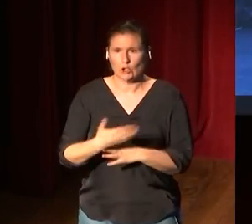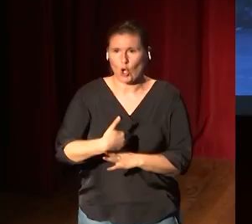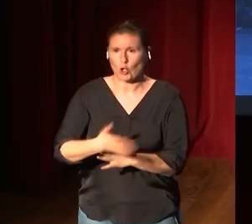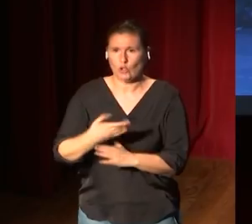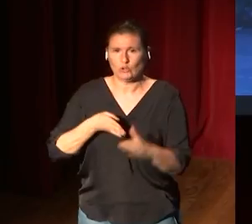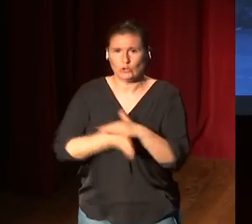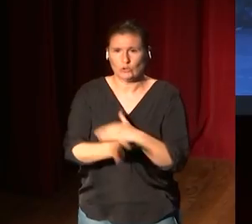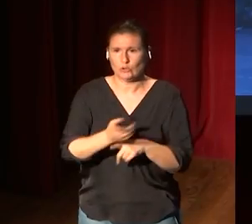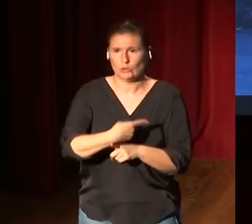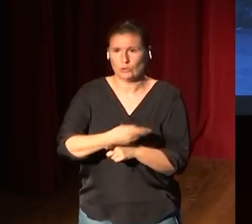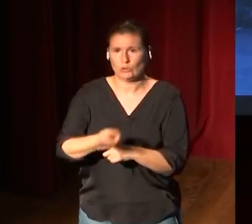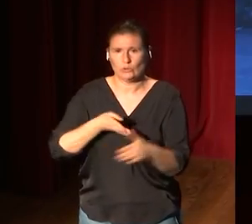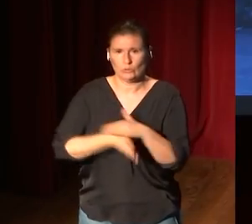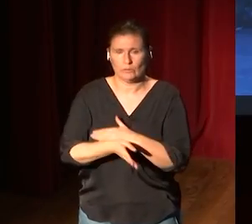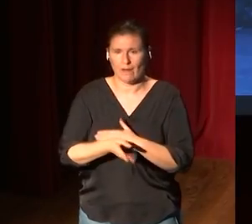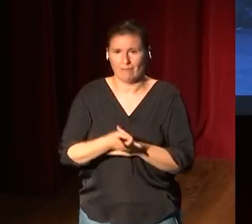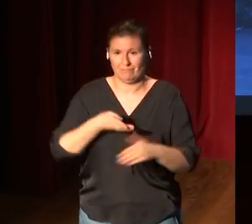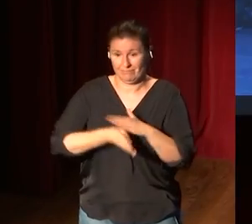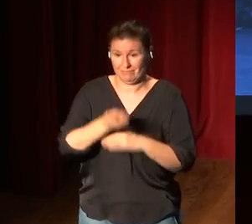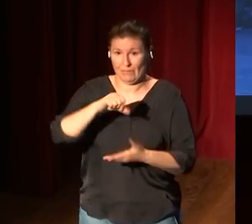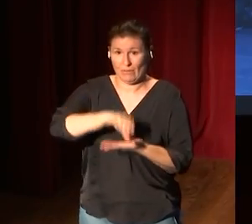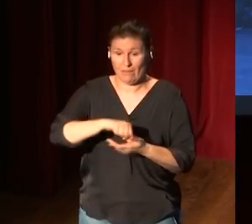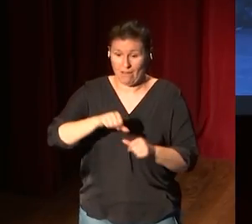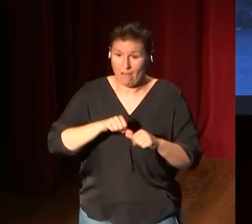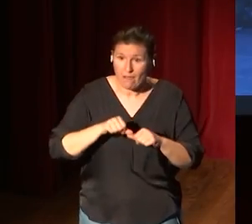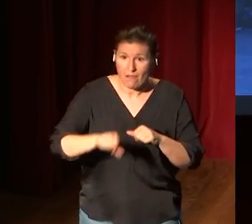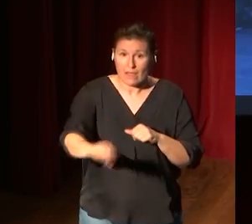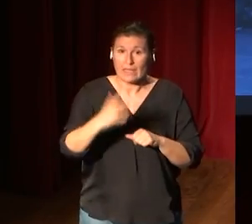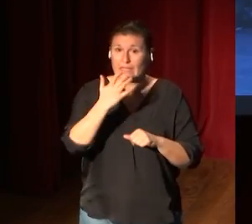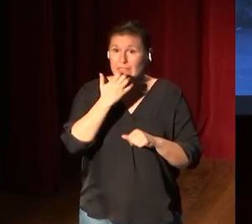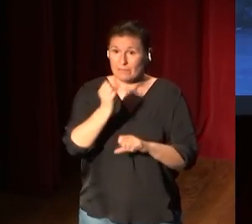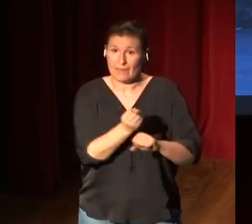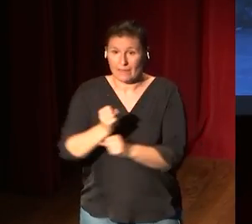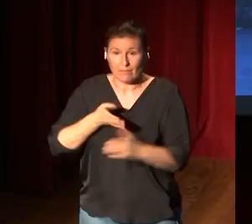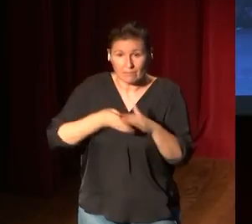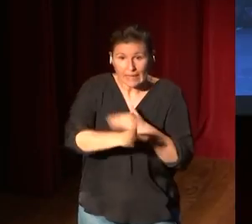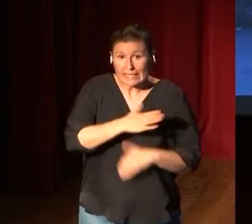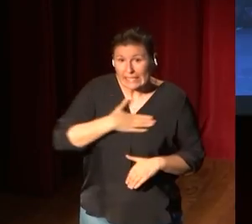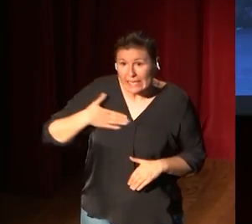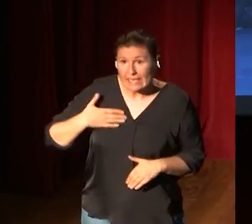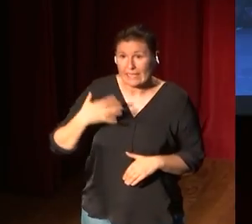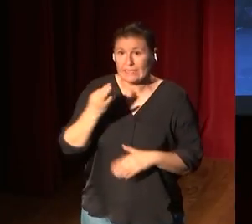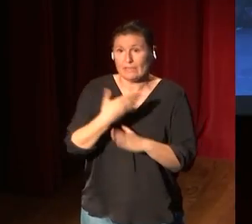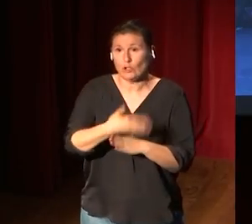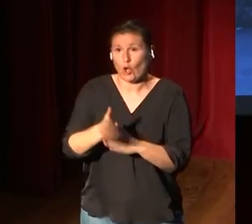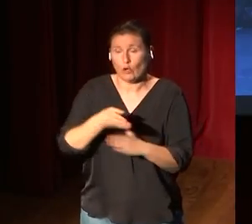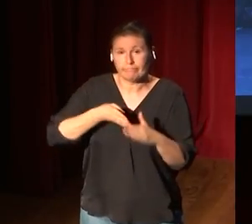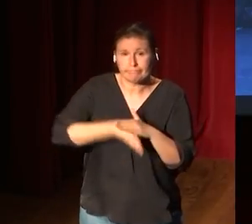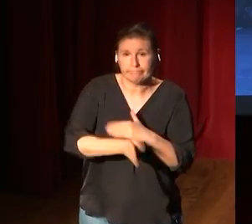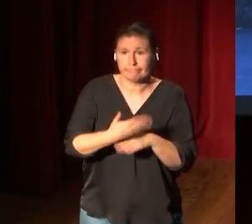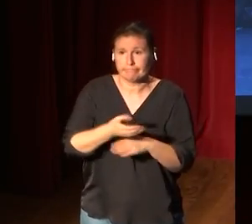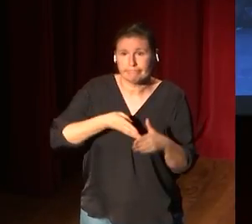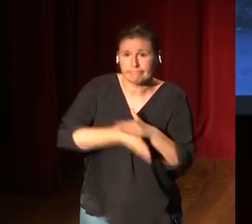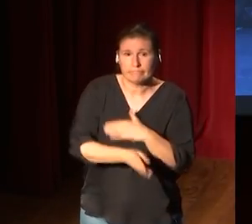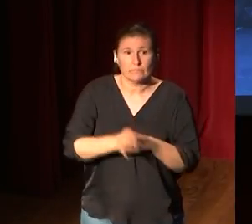para entrar en la ciudad. A partir de ahora, si quieren entrar en Venecia, van a pasar por un torno, igual que